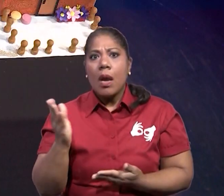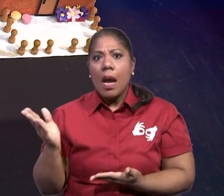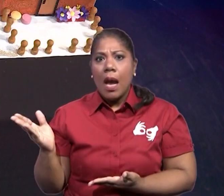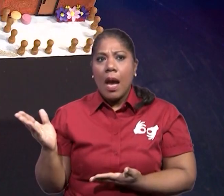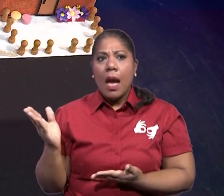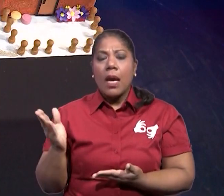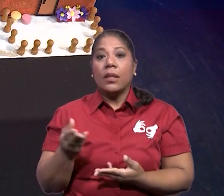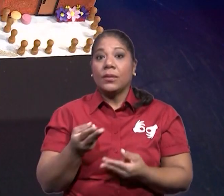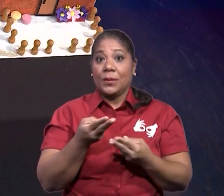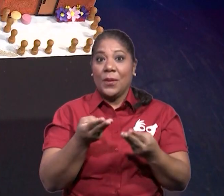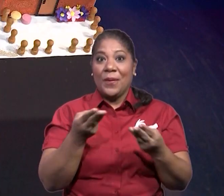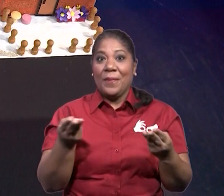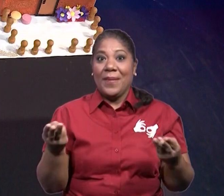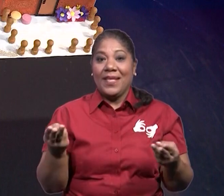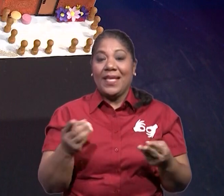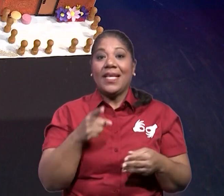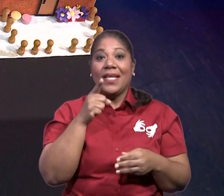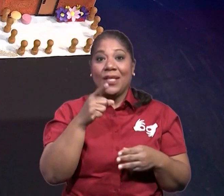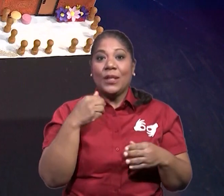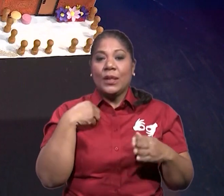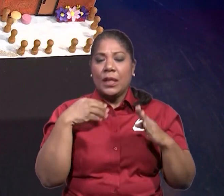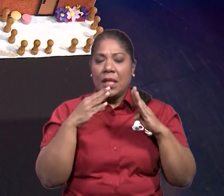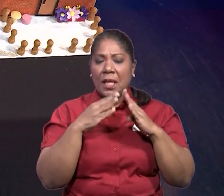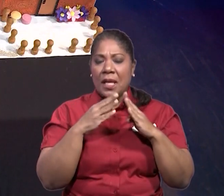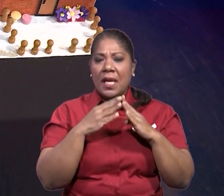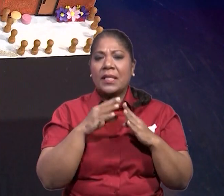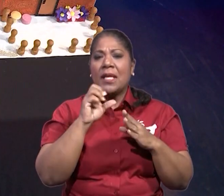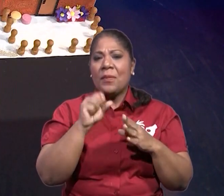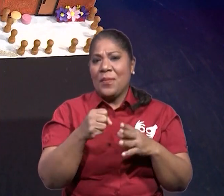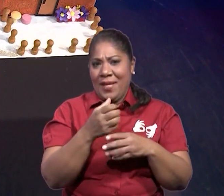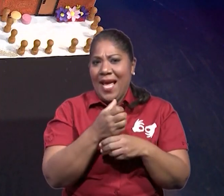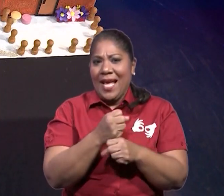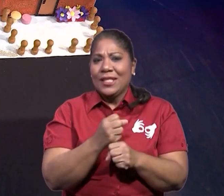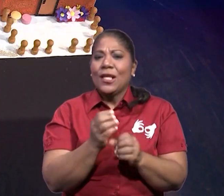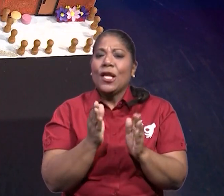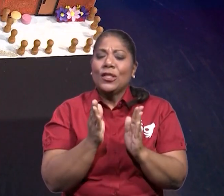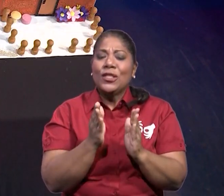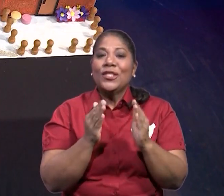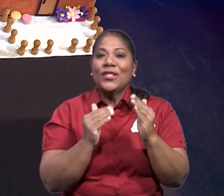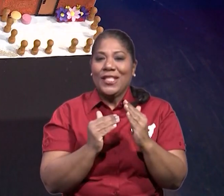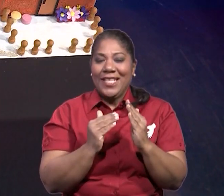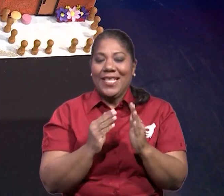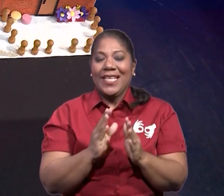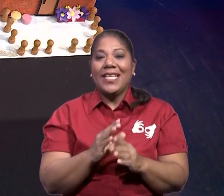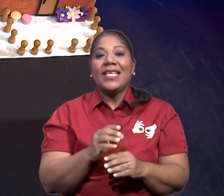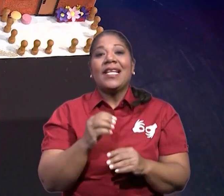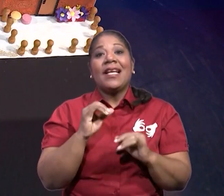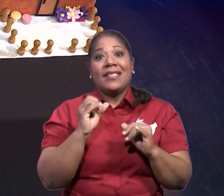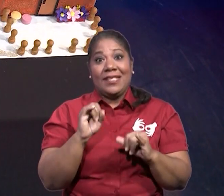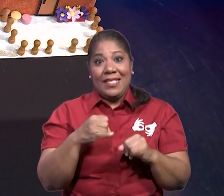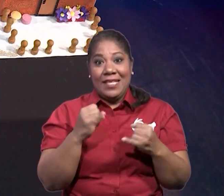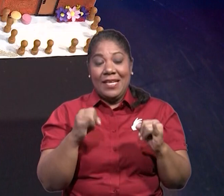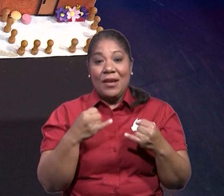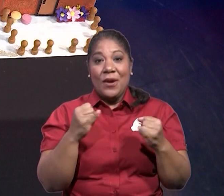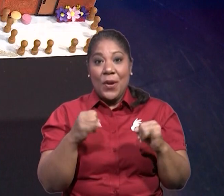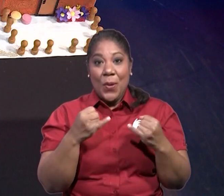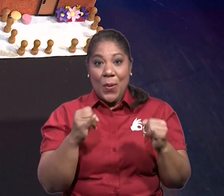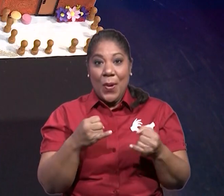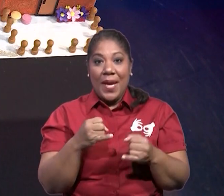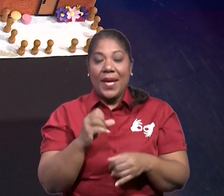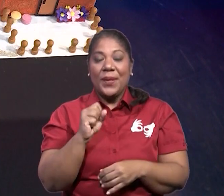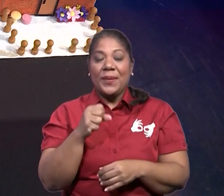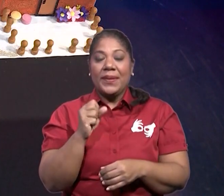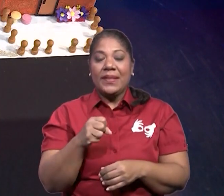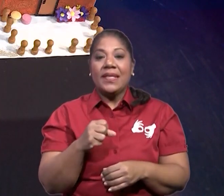materiales que tienen en casa, pueden confeccionarlos también de manera lúdica, por juego, ¿verdad?